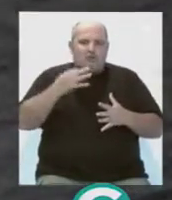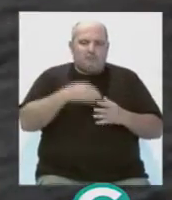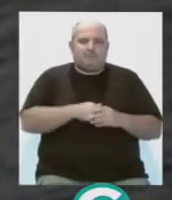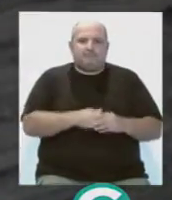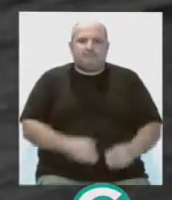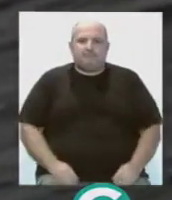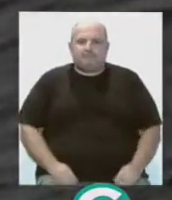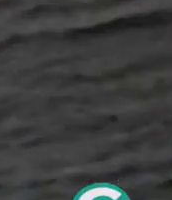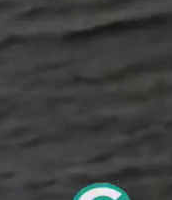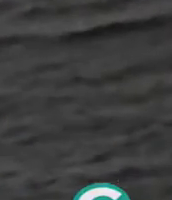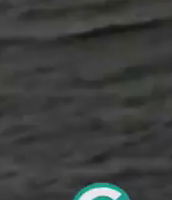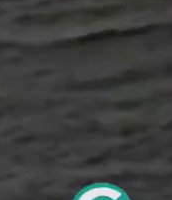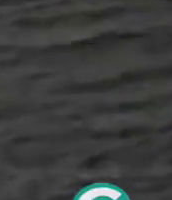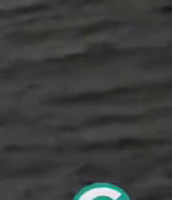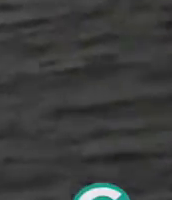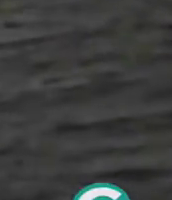nuestro país.